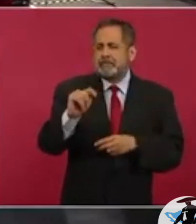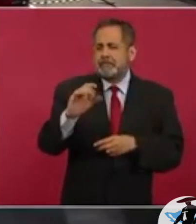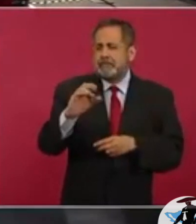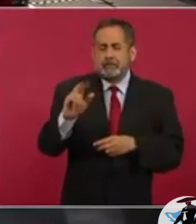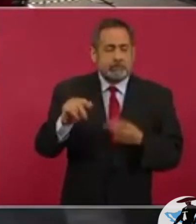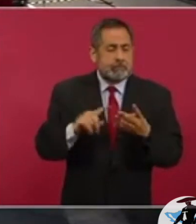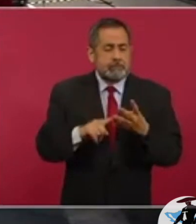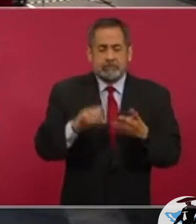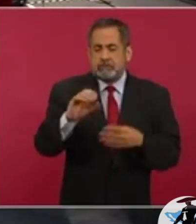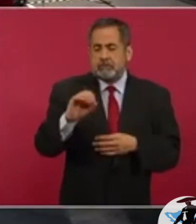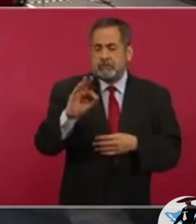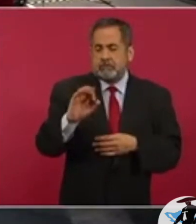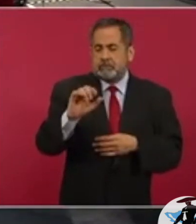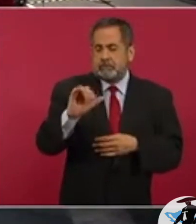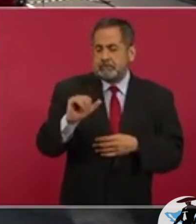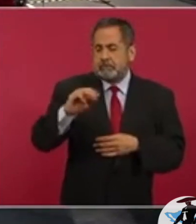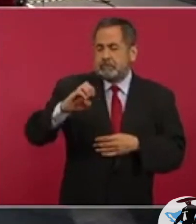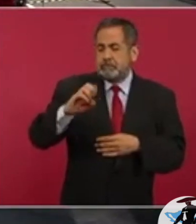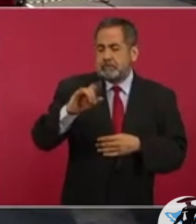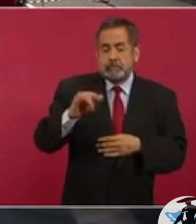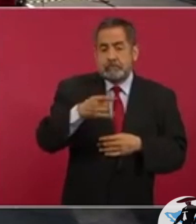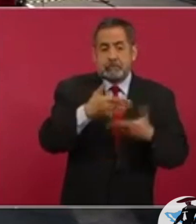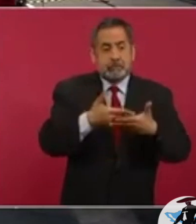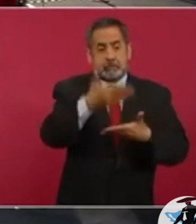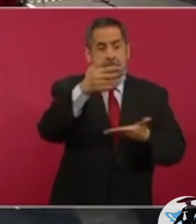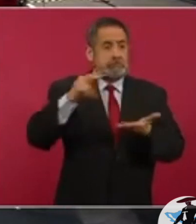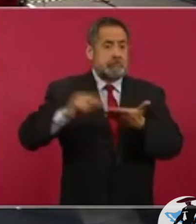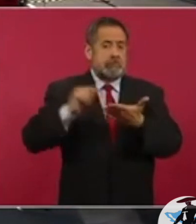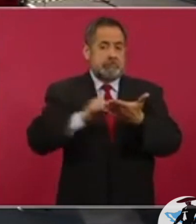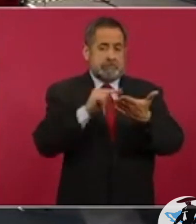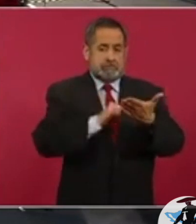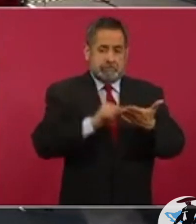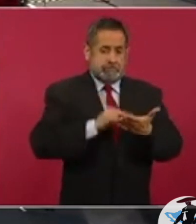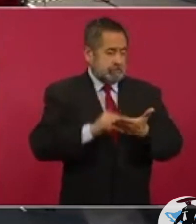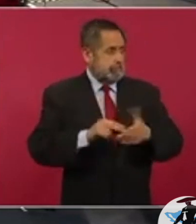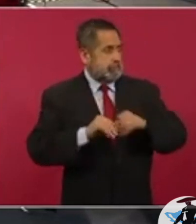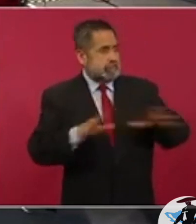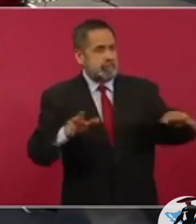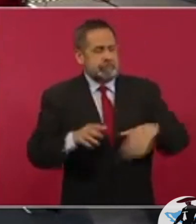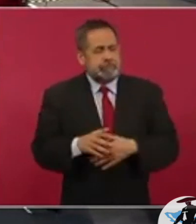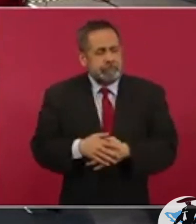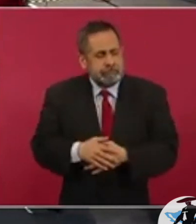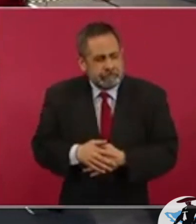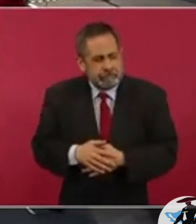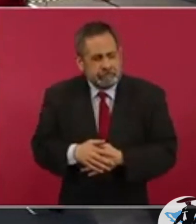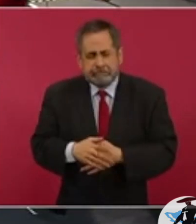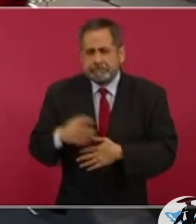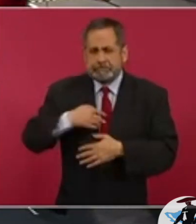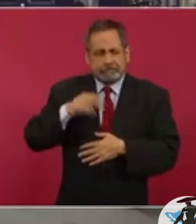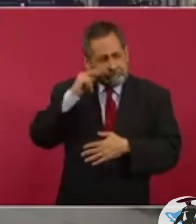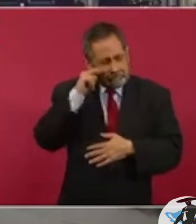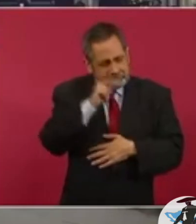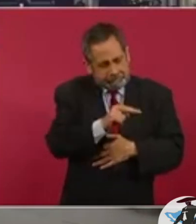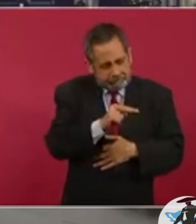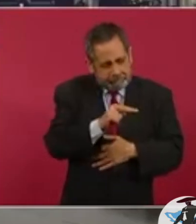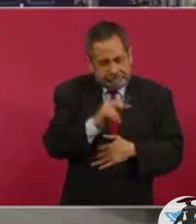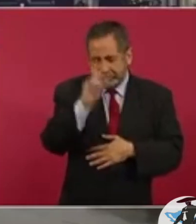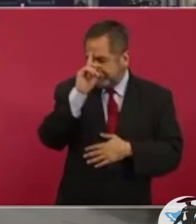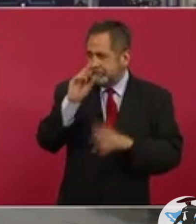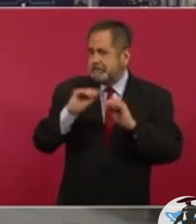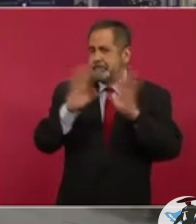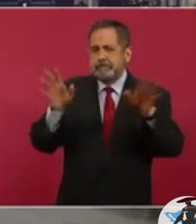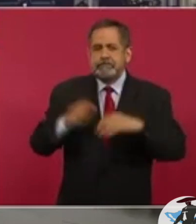Medina, porque hay un desplegado precisamente que se firma. Nosotros lo que hemos encontrado, digo, es básico en cuestión de